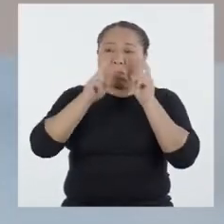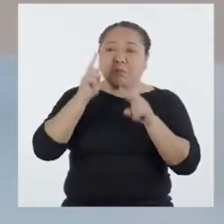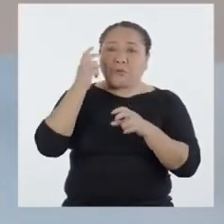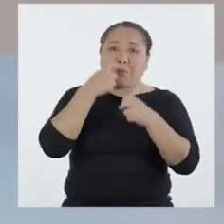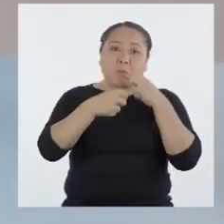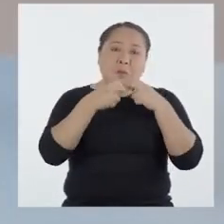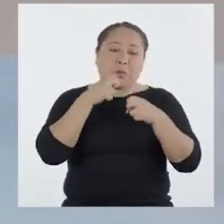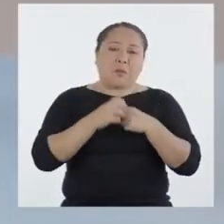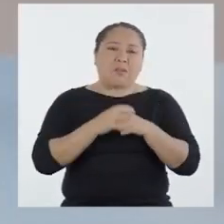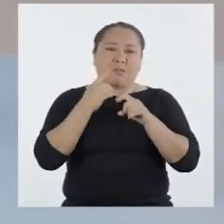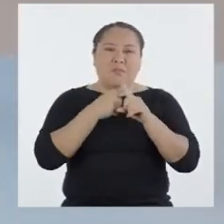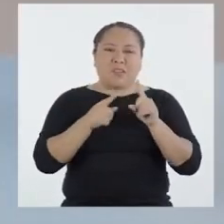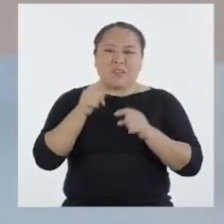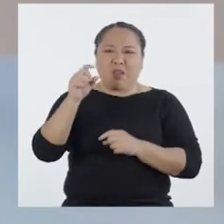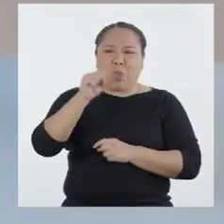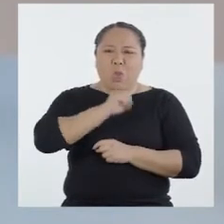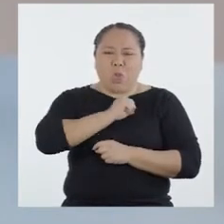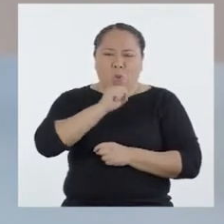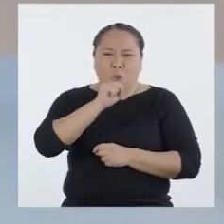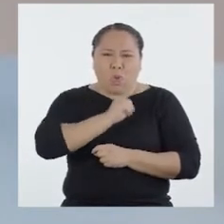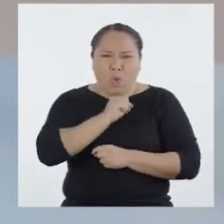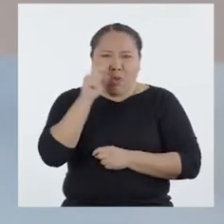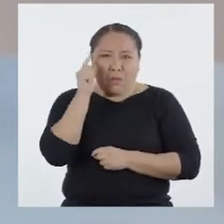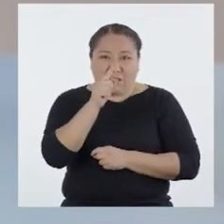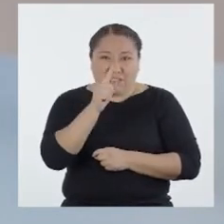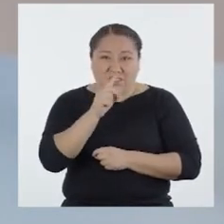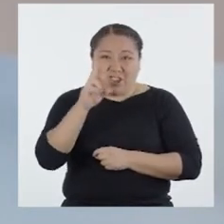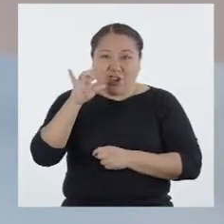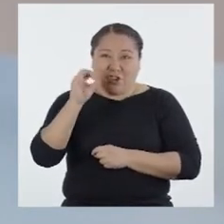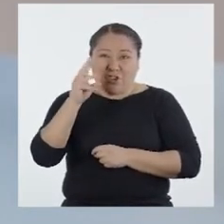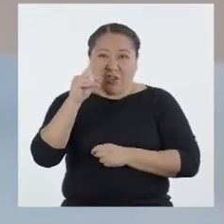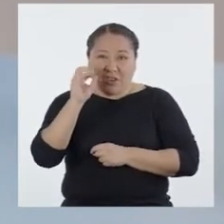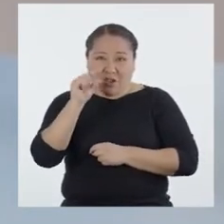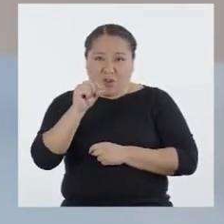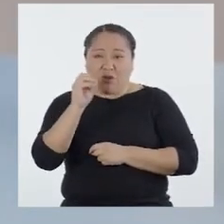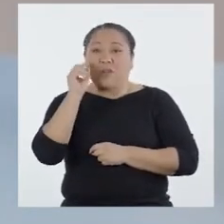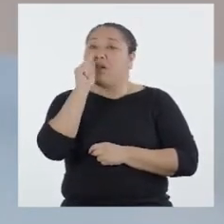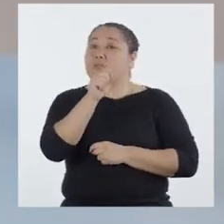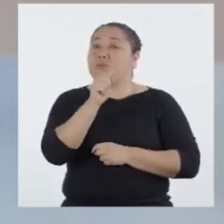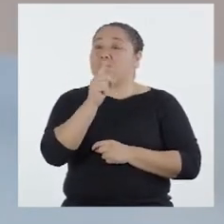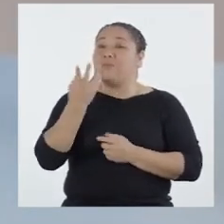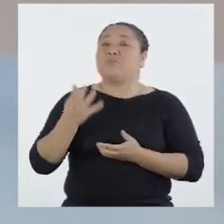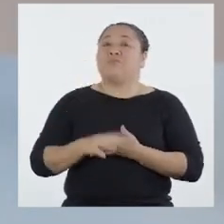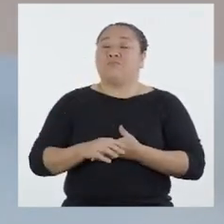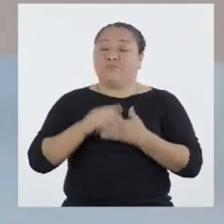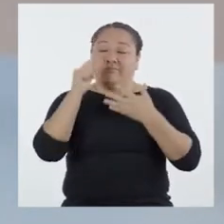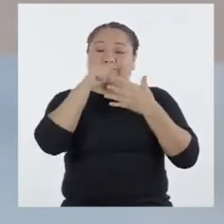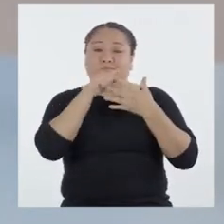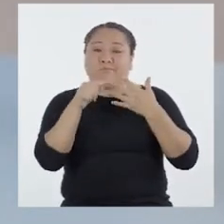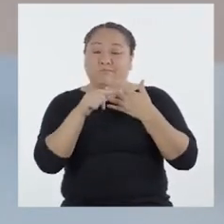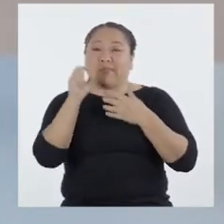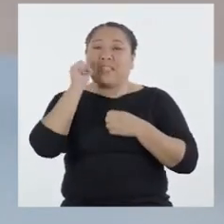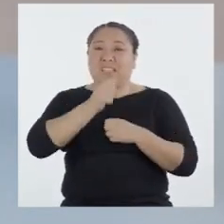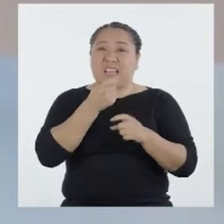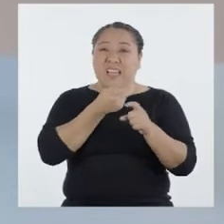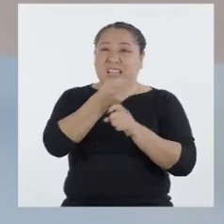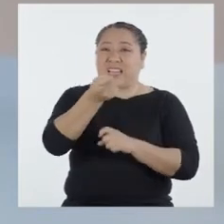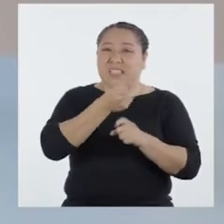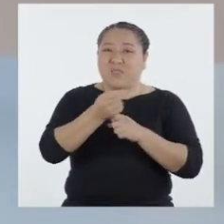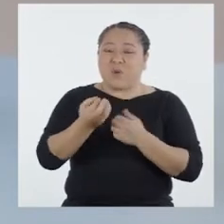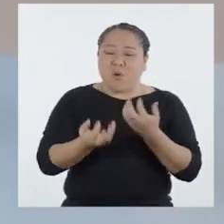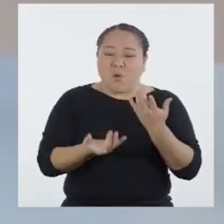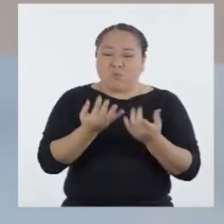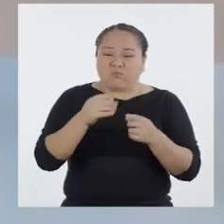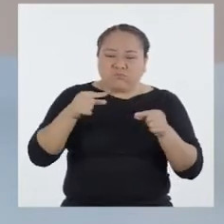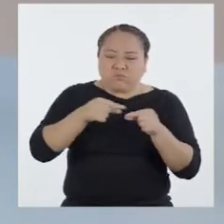los daños, pero esa tos horrible que te dio Rodrigo es un signo claro del daño que puede